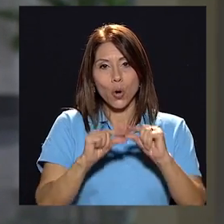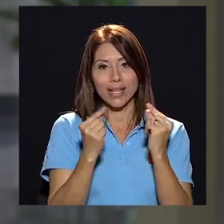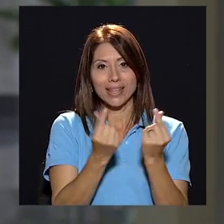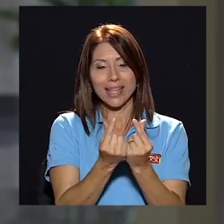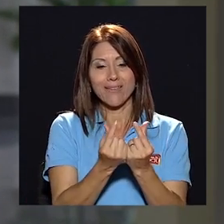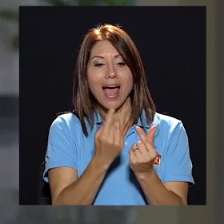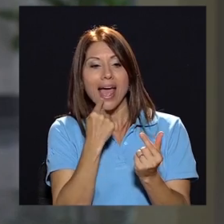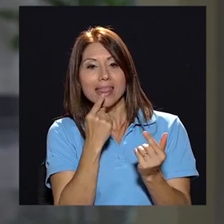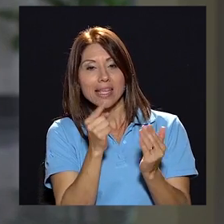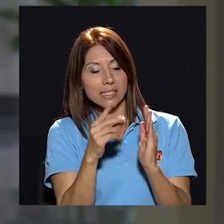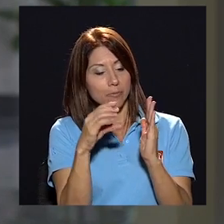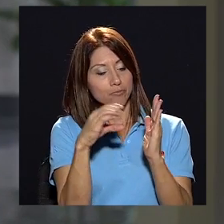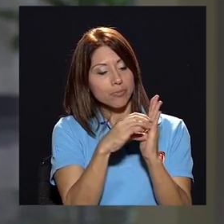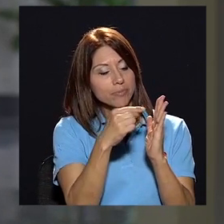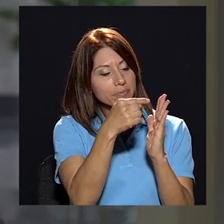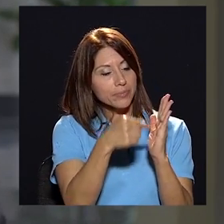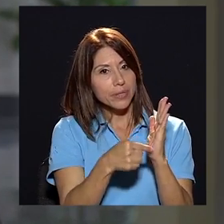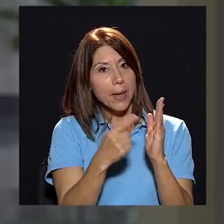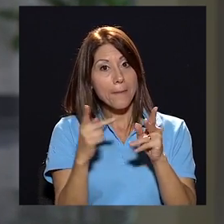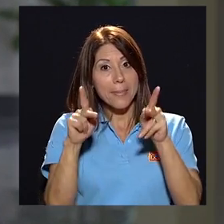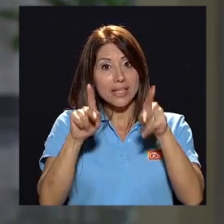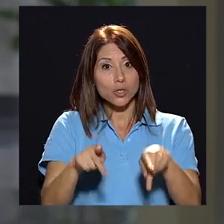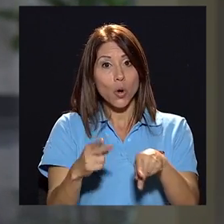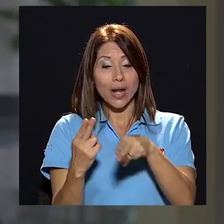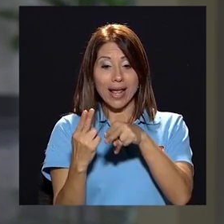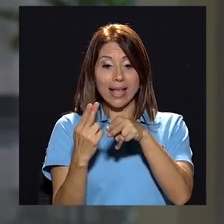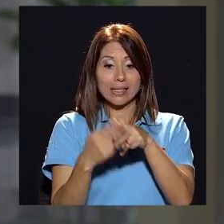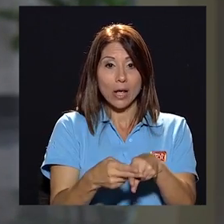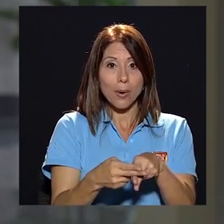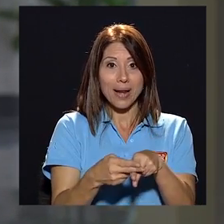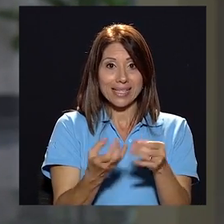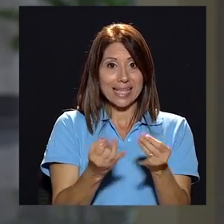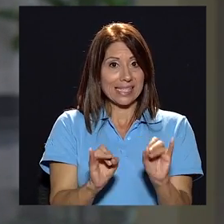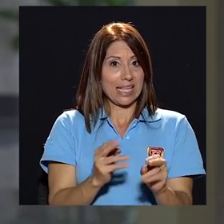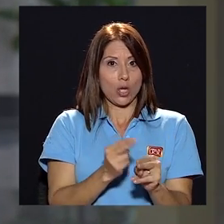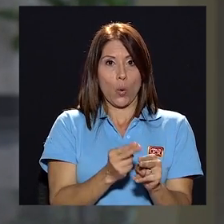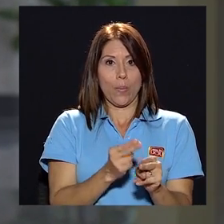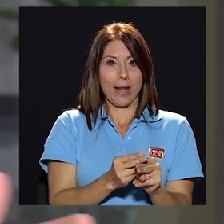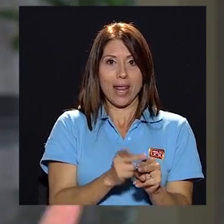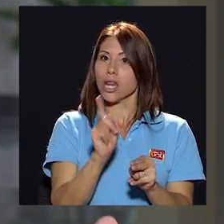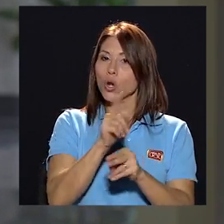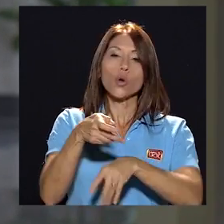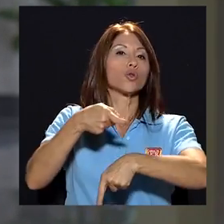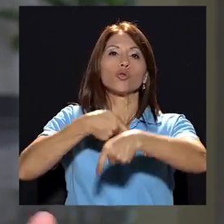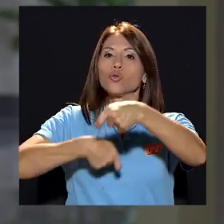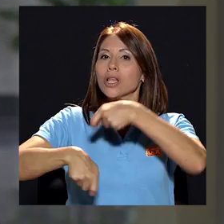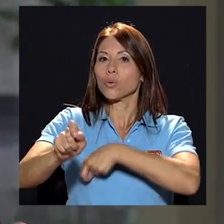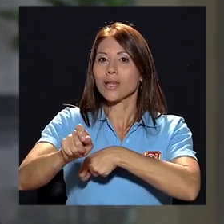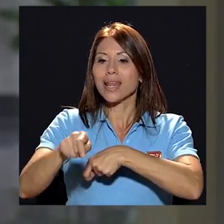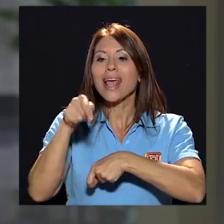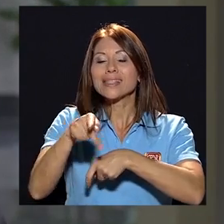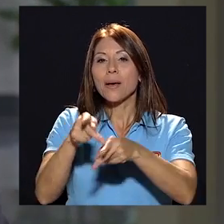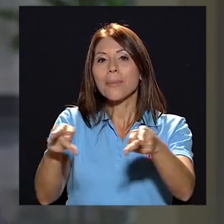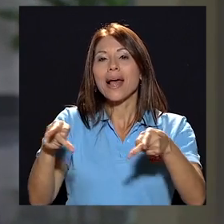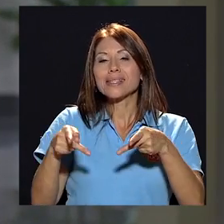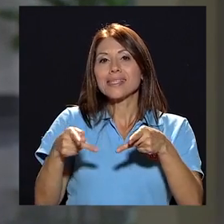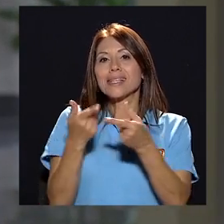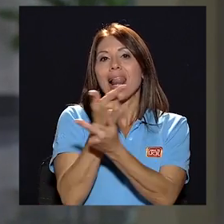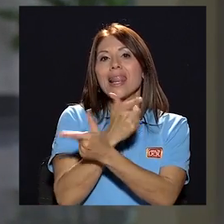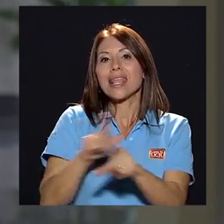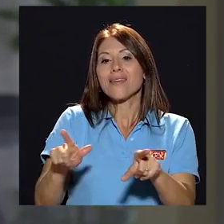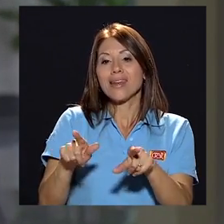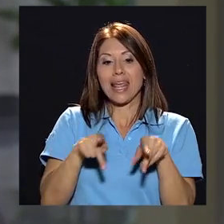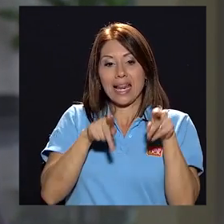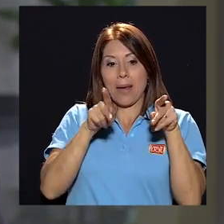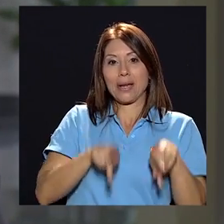que una persona que esté en una condición de interinazgo en una plaza sin nombre, no que viene a sustituir, sino que la plaza está libre,